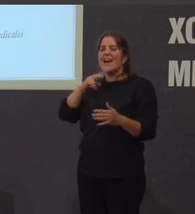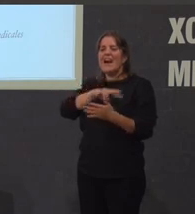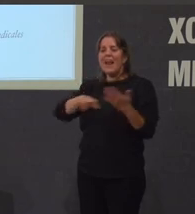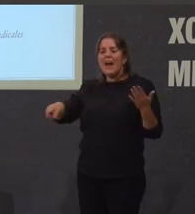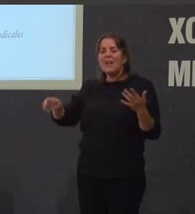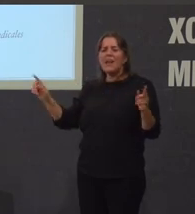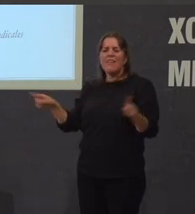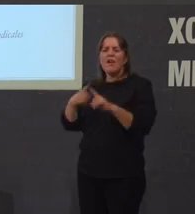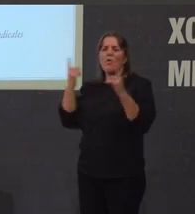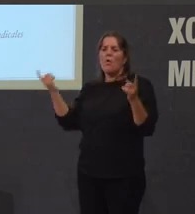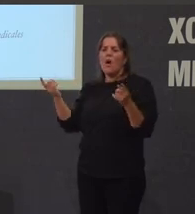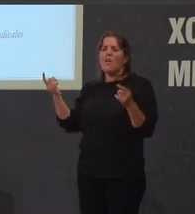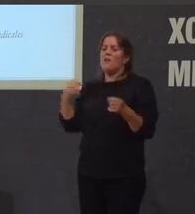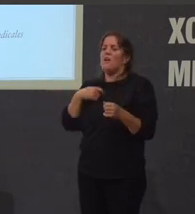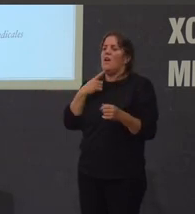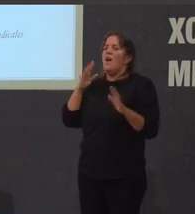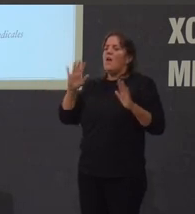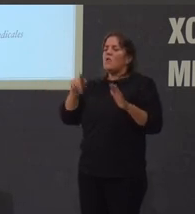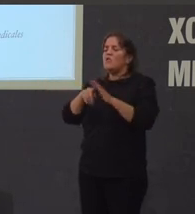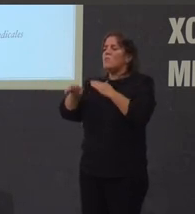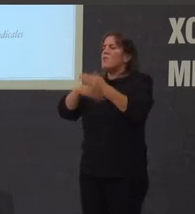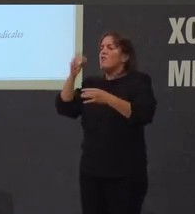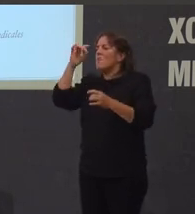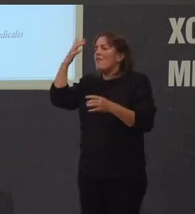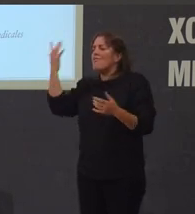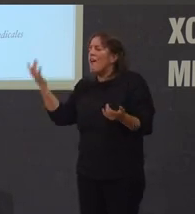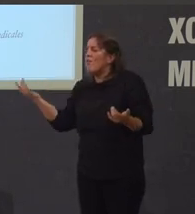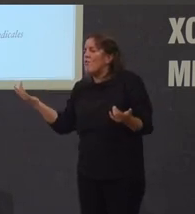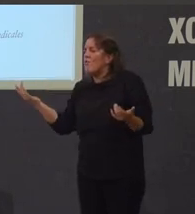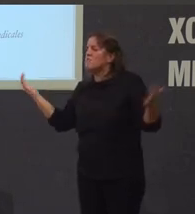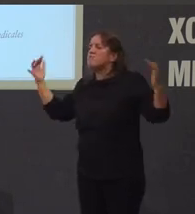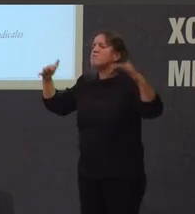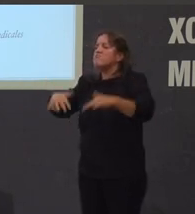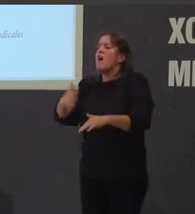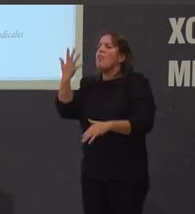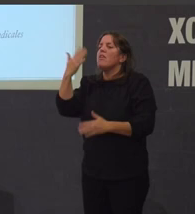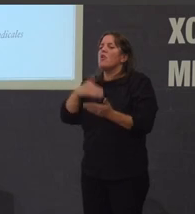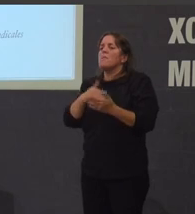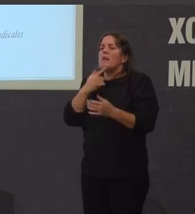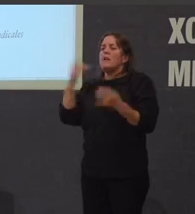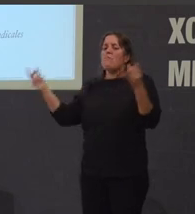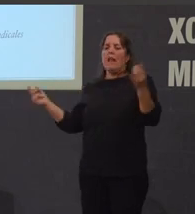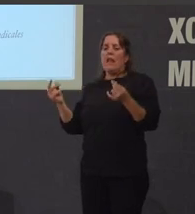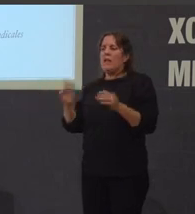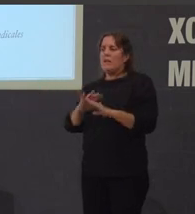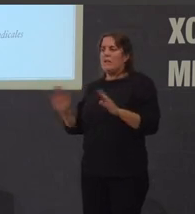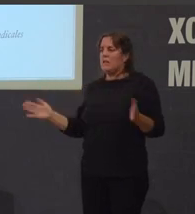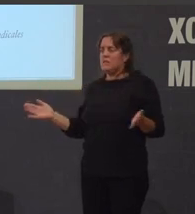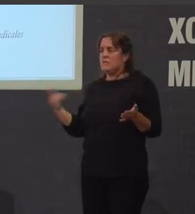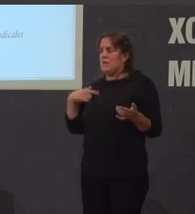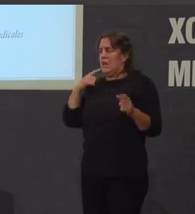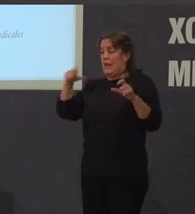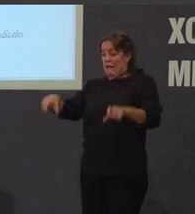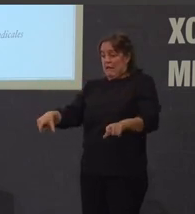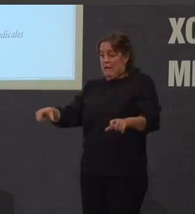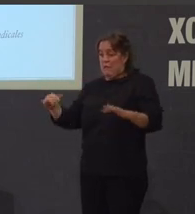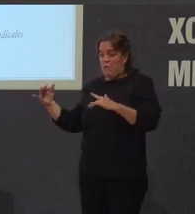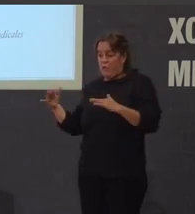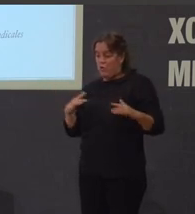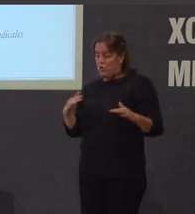xuntar aunque fose un proceso radicalmente inventado a cinco mil bailarins básicamente no campo de fútbol